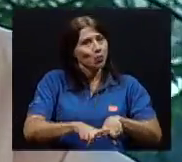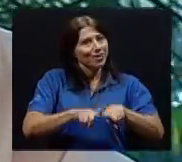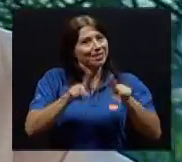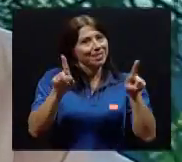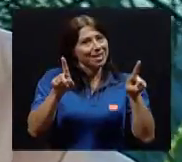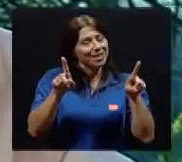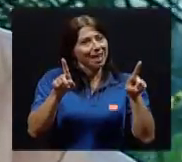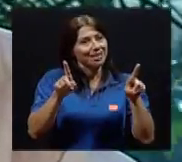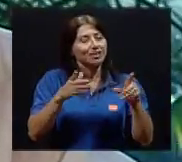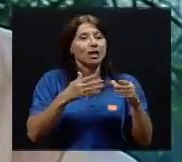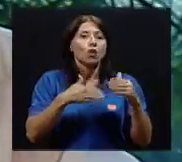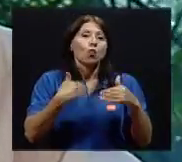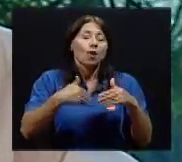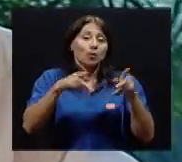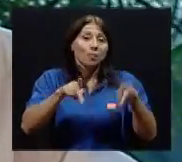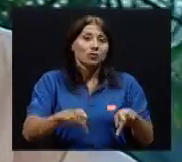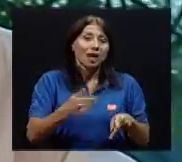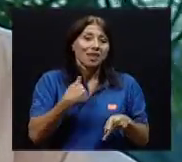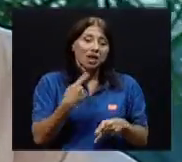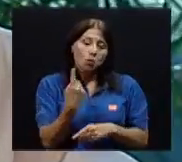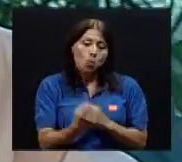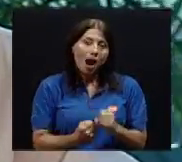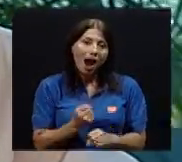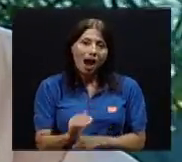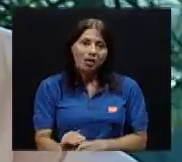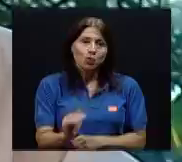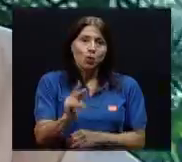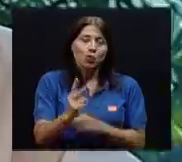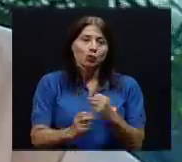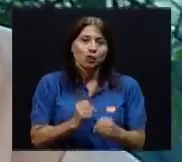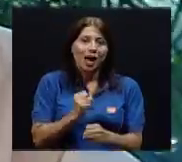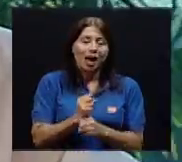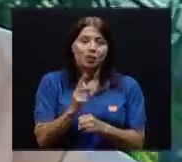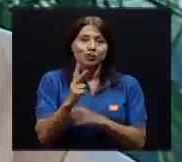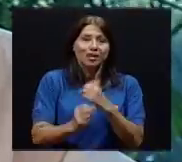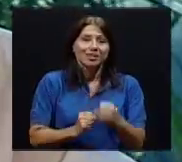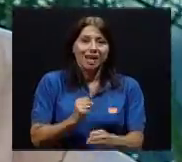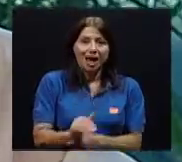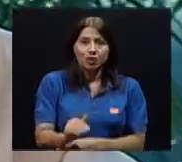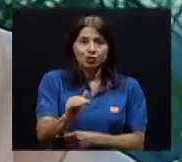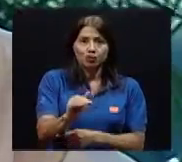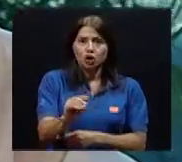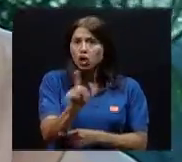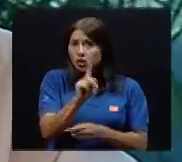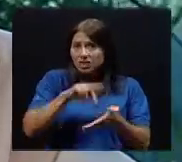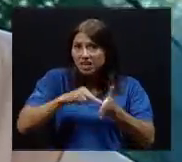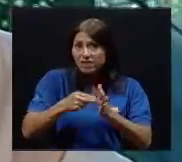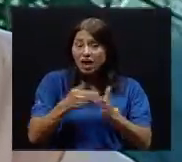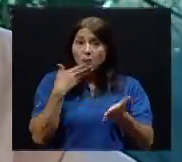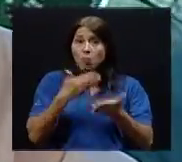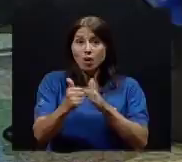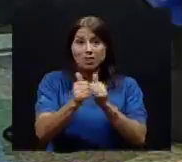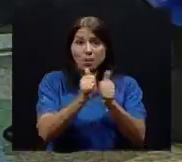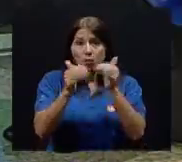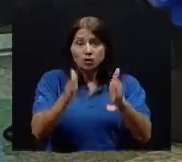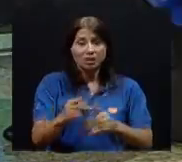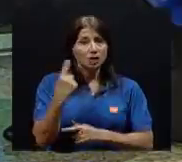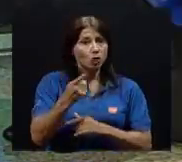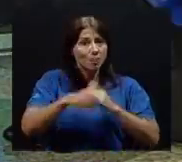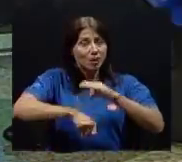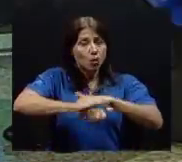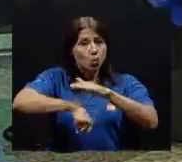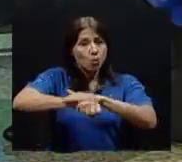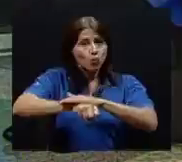1, 2, 3, 4 años. No es solo jugando fútbol que va a conseguir ser un buen deportista de fútbol. Tienen que